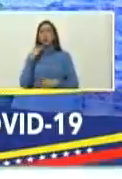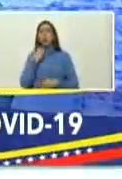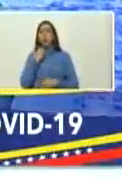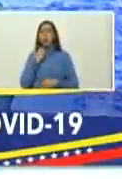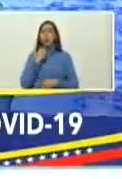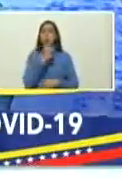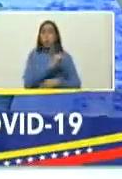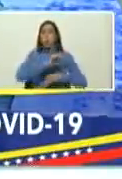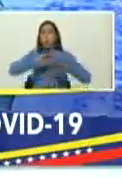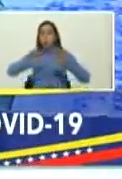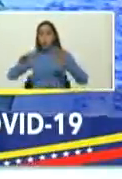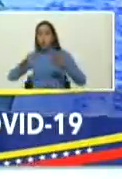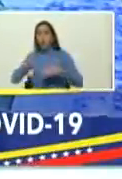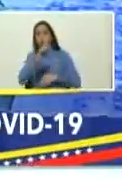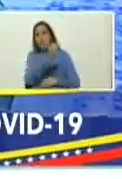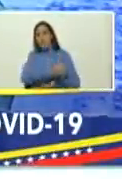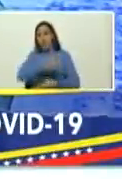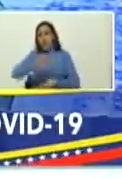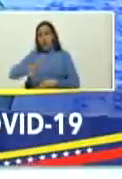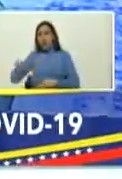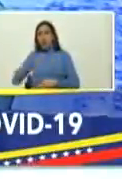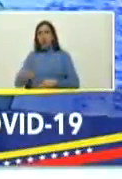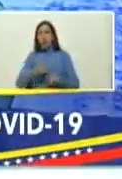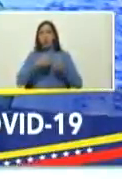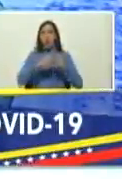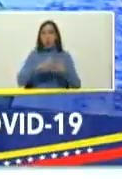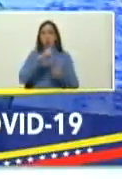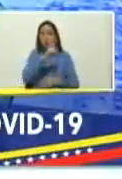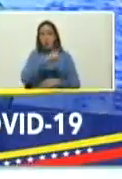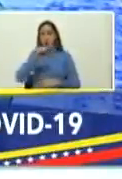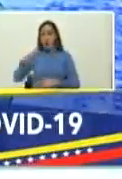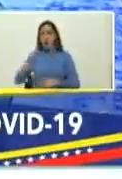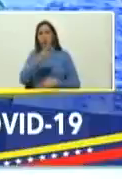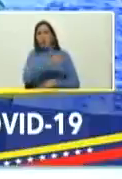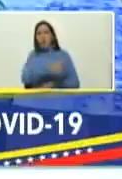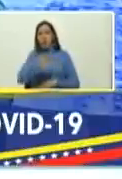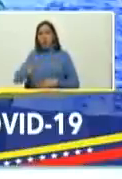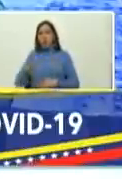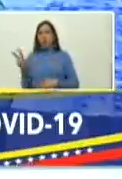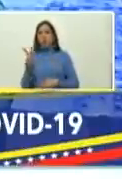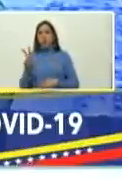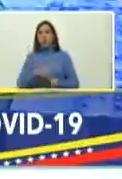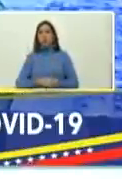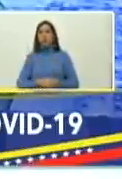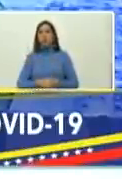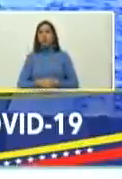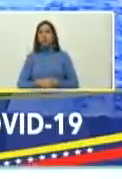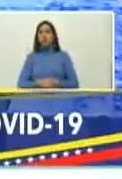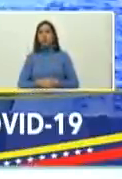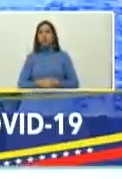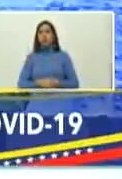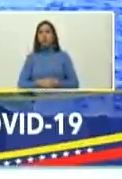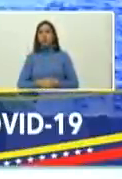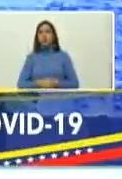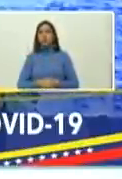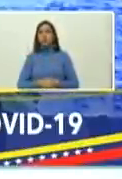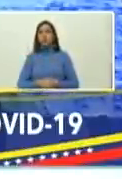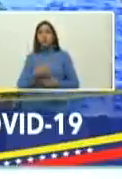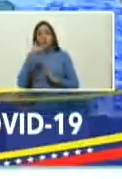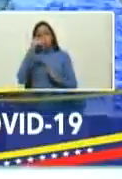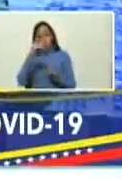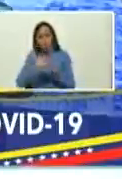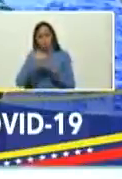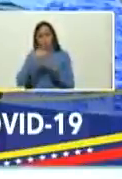diecinueve casos por cada cien mil habitantes un punto por debajo de la semana